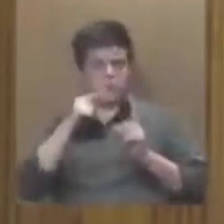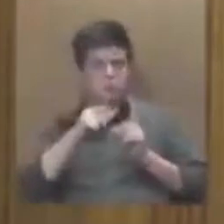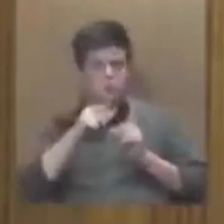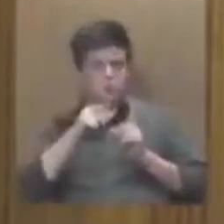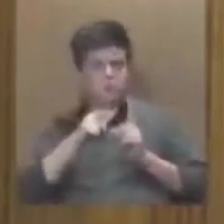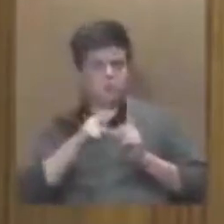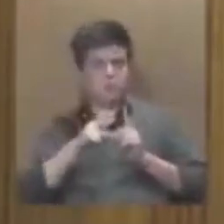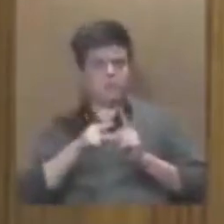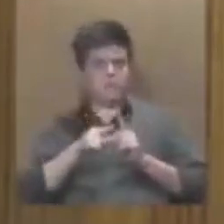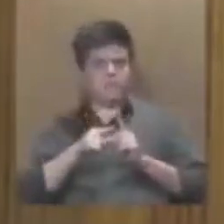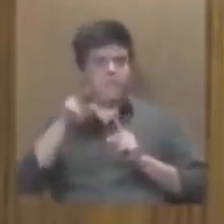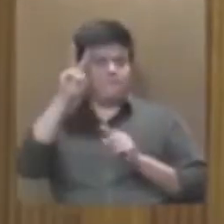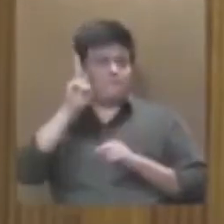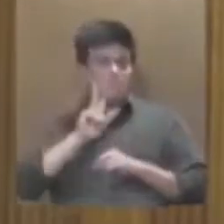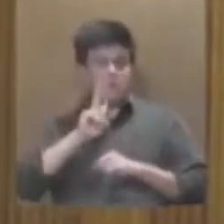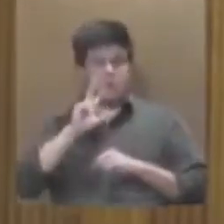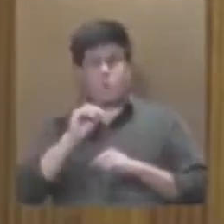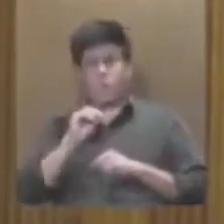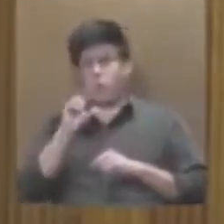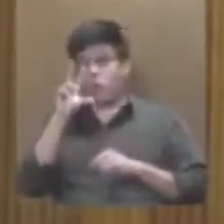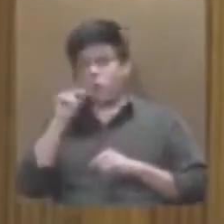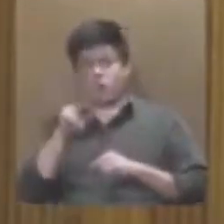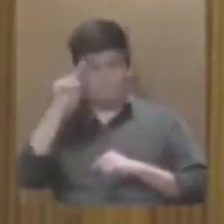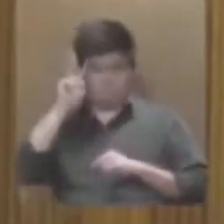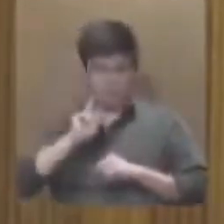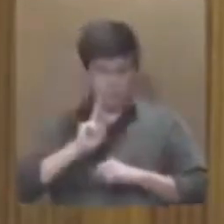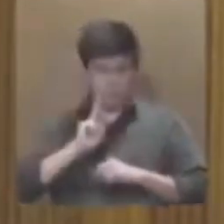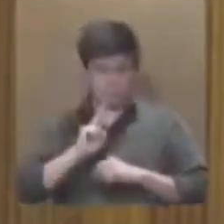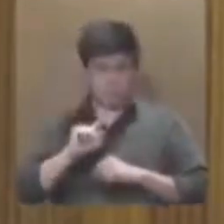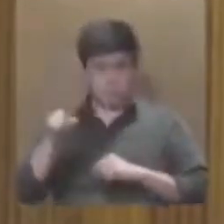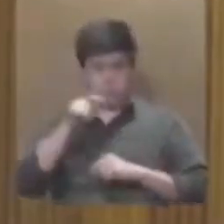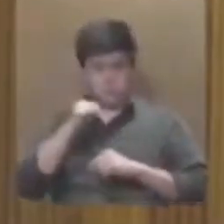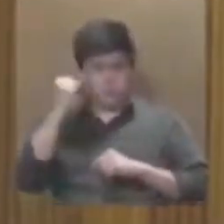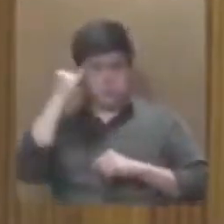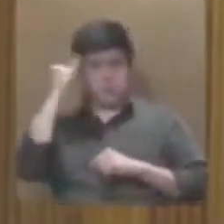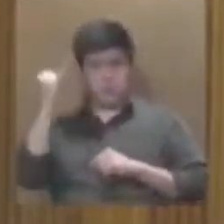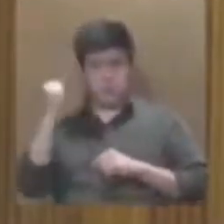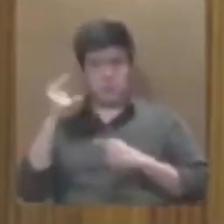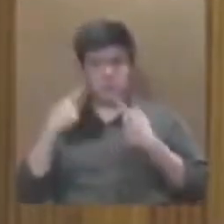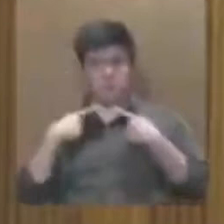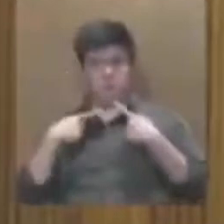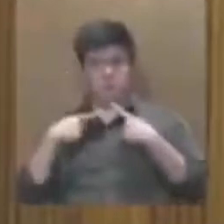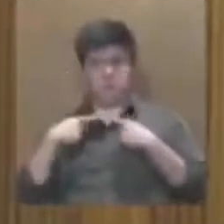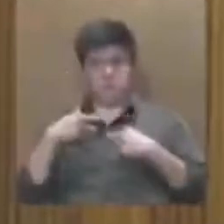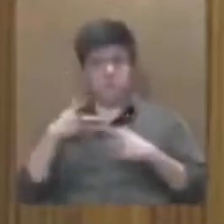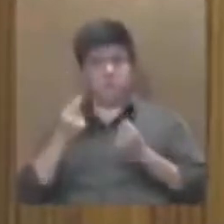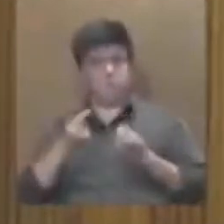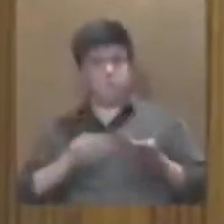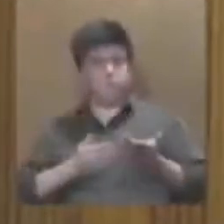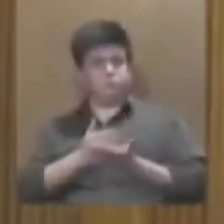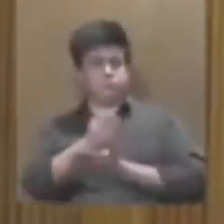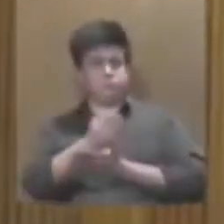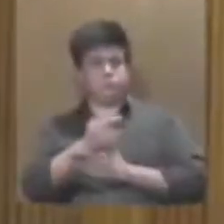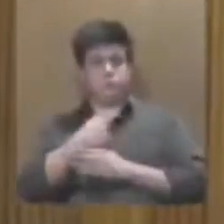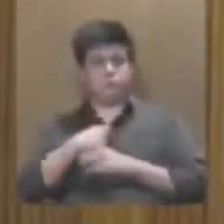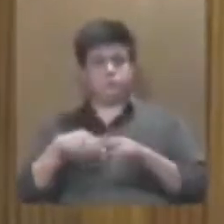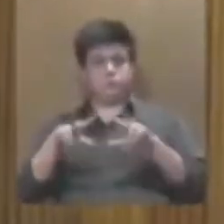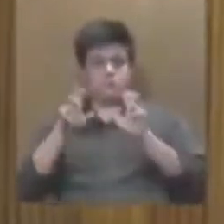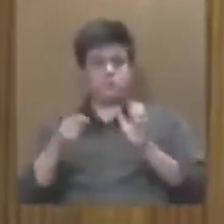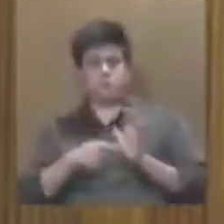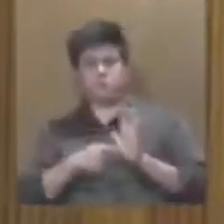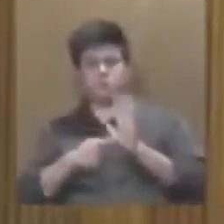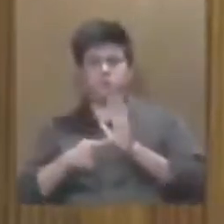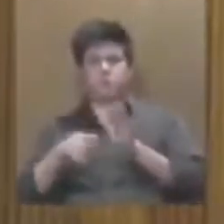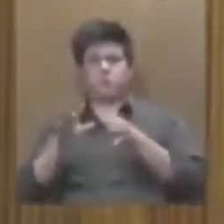o no imagínese ese tipo de invasión a la esfera de la propiedad privada en aquel tiempo traigo este tema a colación